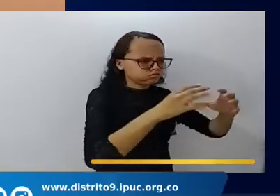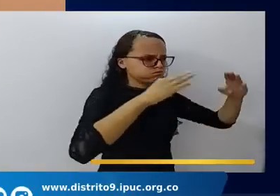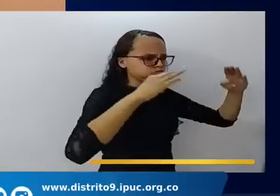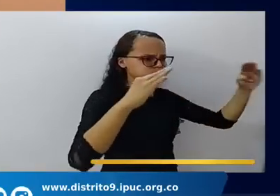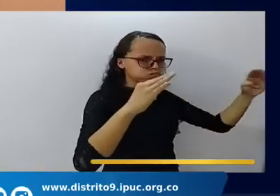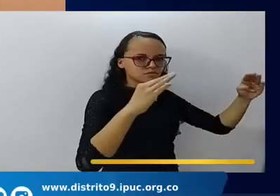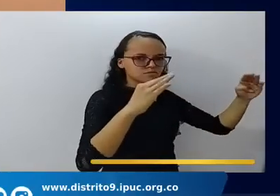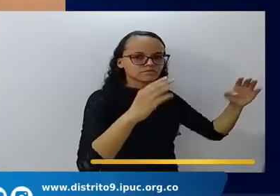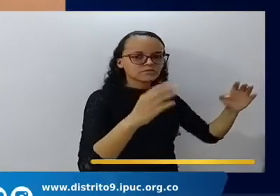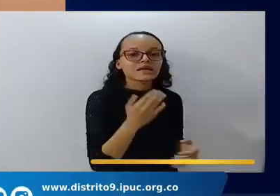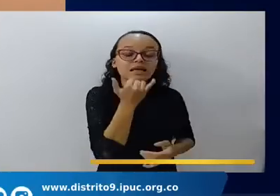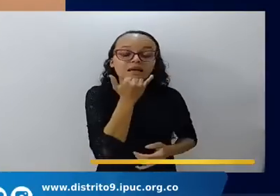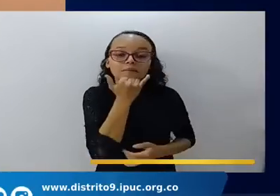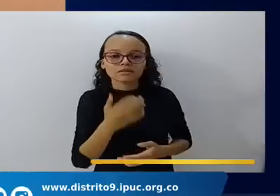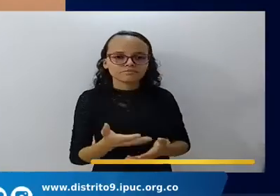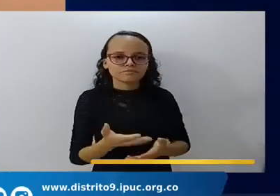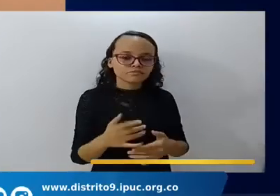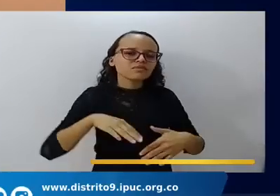vives en tiendas?